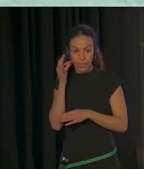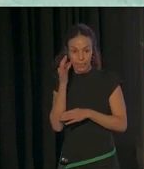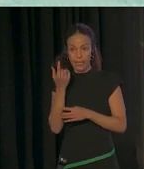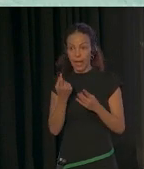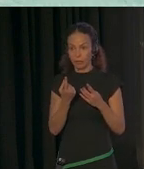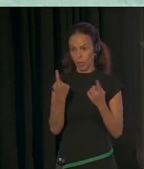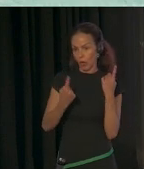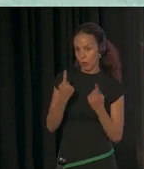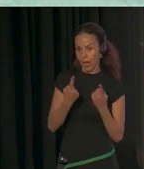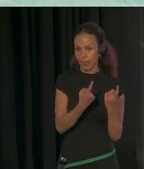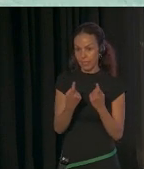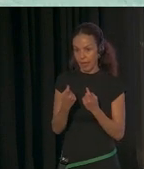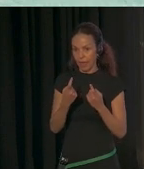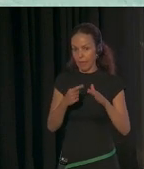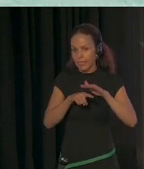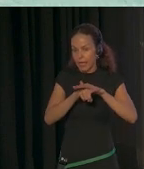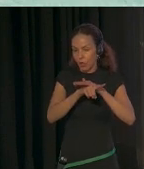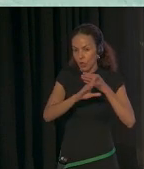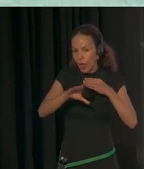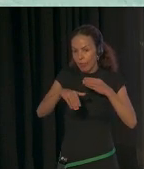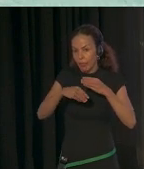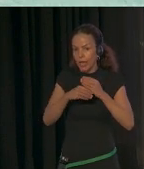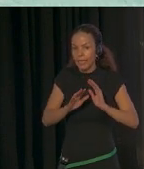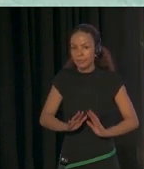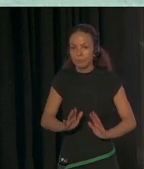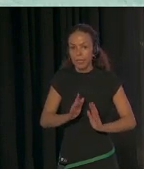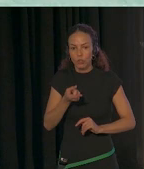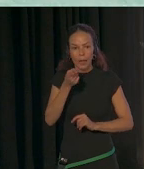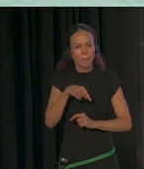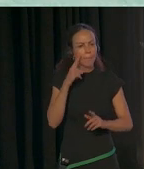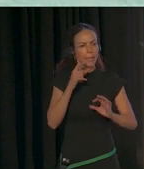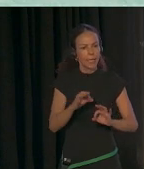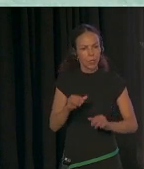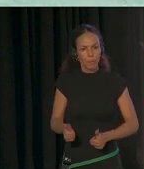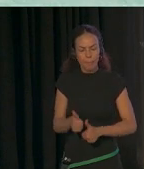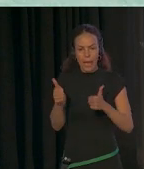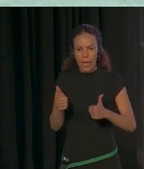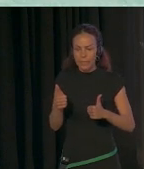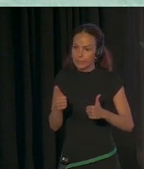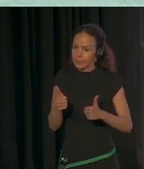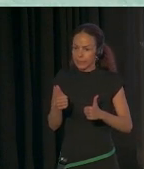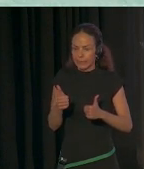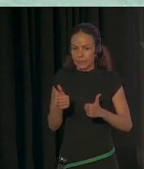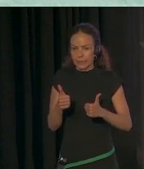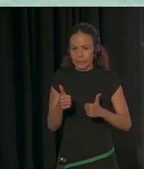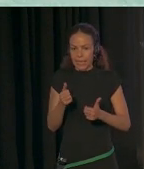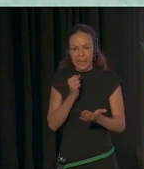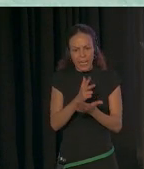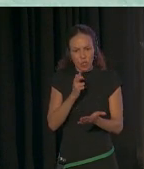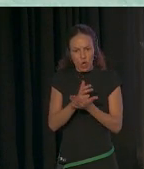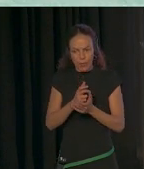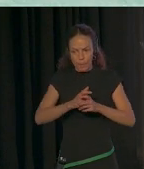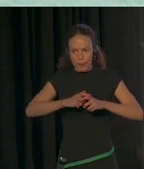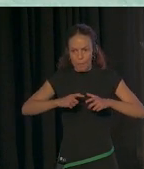necesidades de desarrollo adicionales, pero también tienen mayor riesgo de experimentar mayores retos, y muy